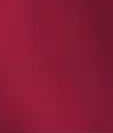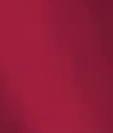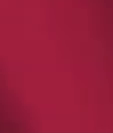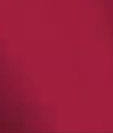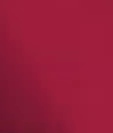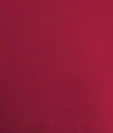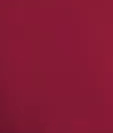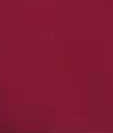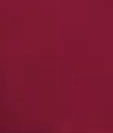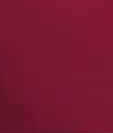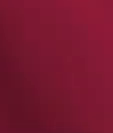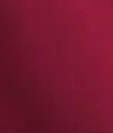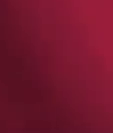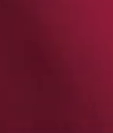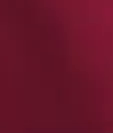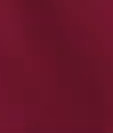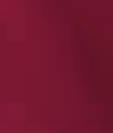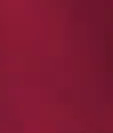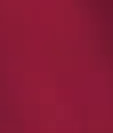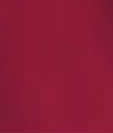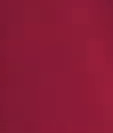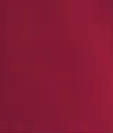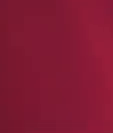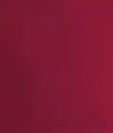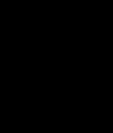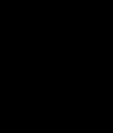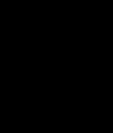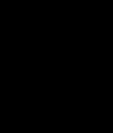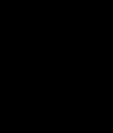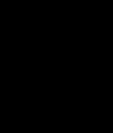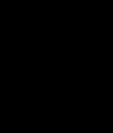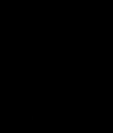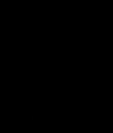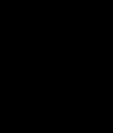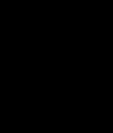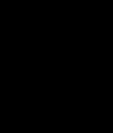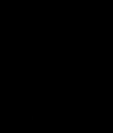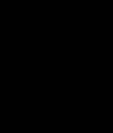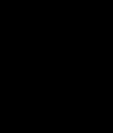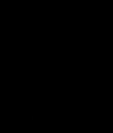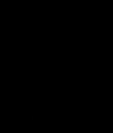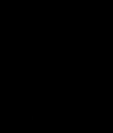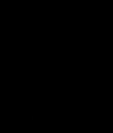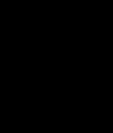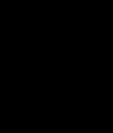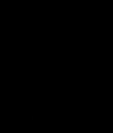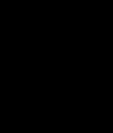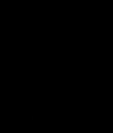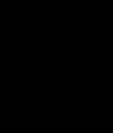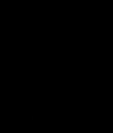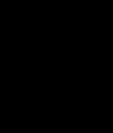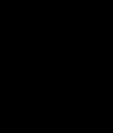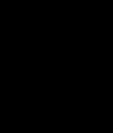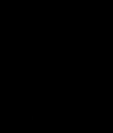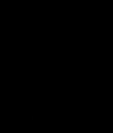que no que y que me quedaron es yo Gracias por ver el video.